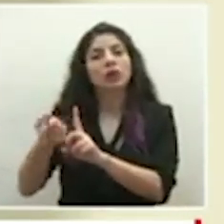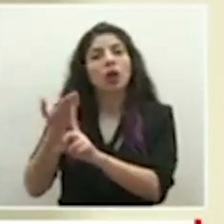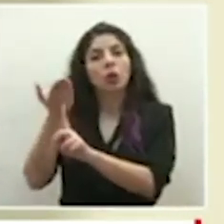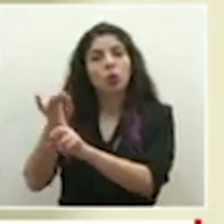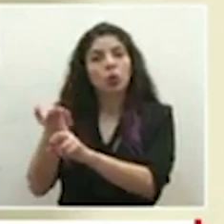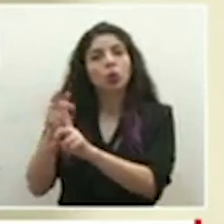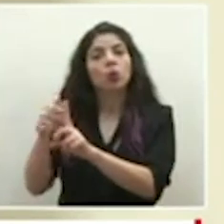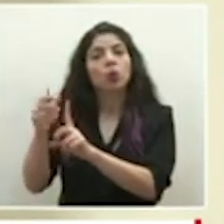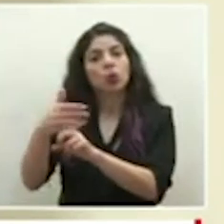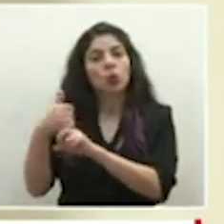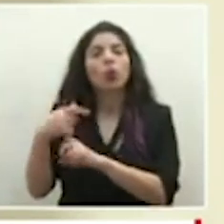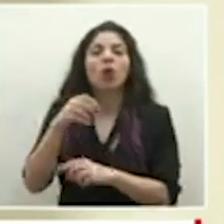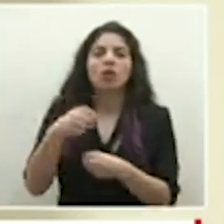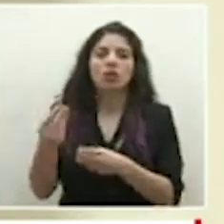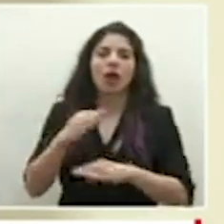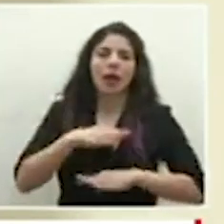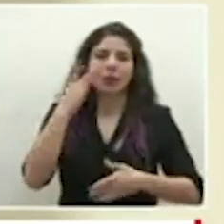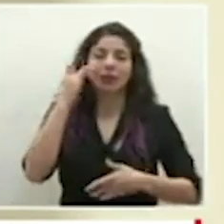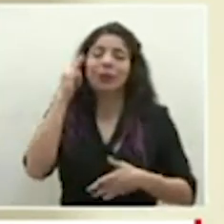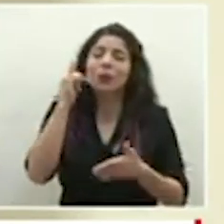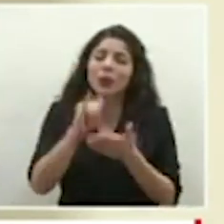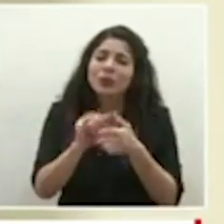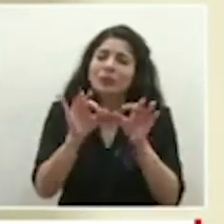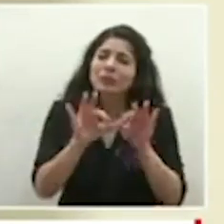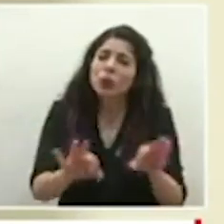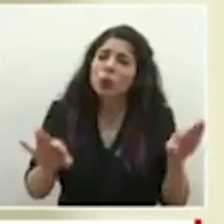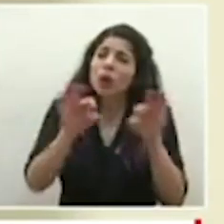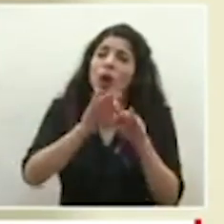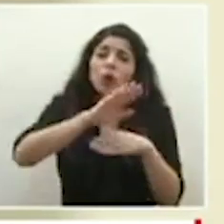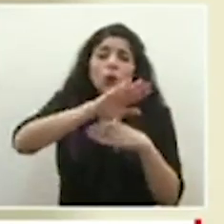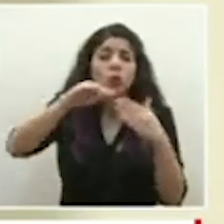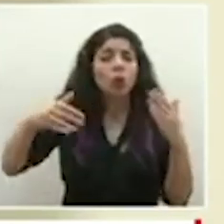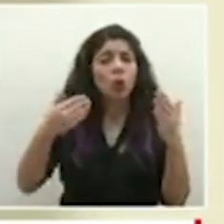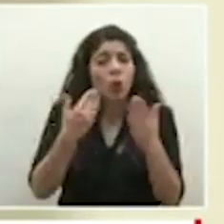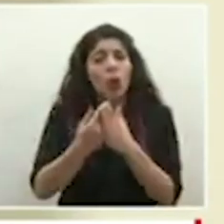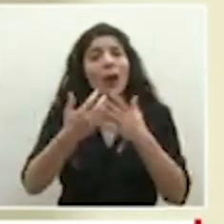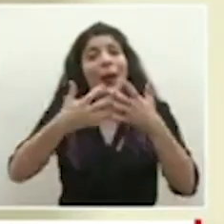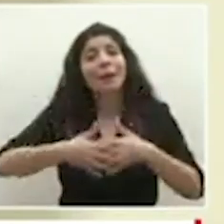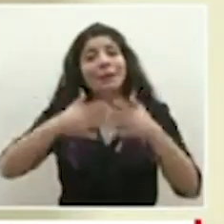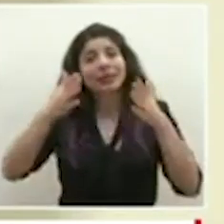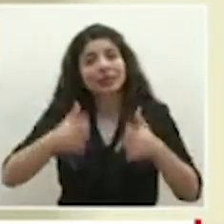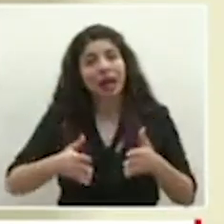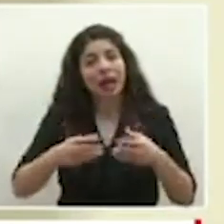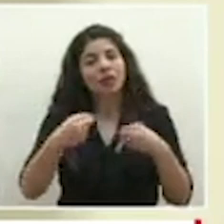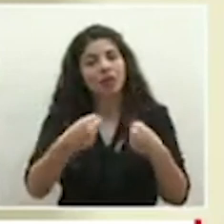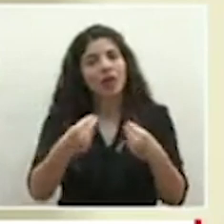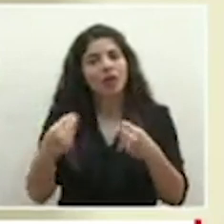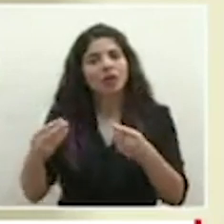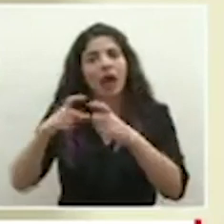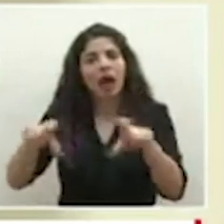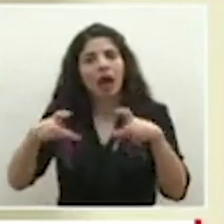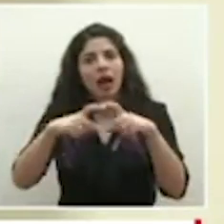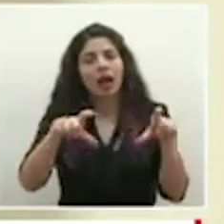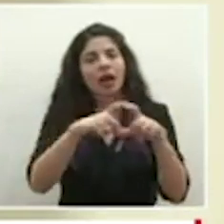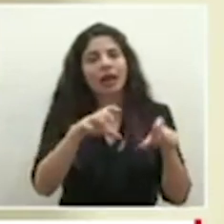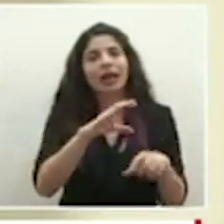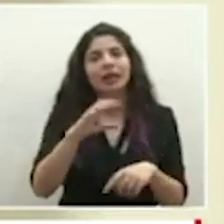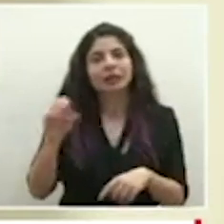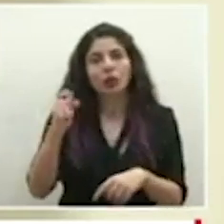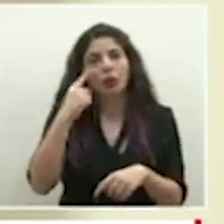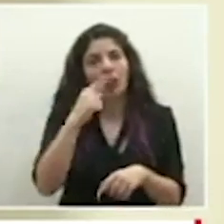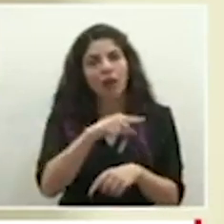Y por eso es tan importante que todos los empresarios aseguren a sus trabajadores